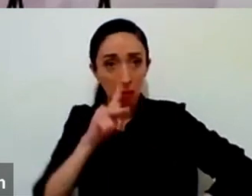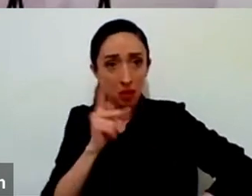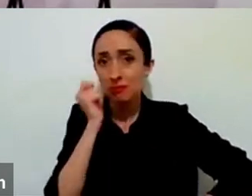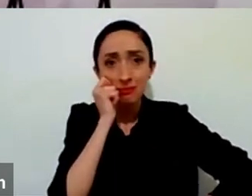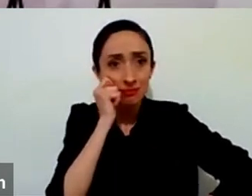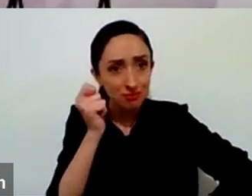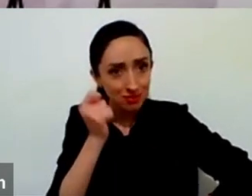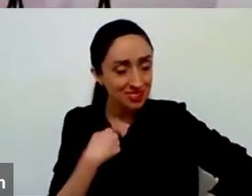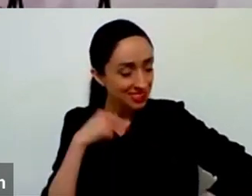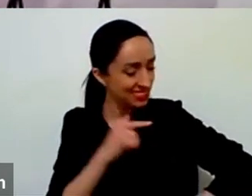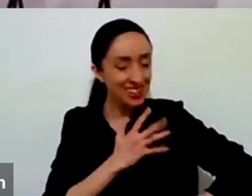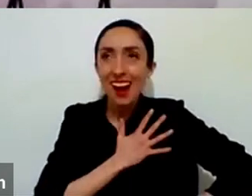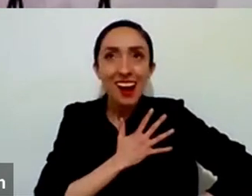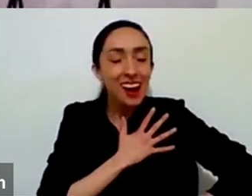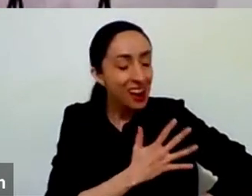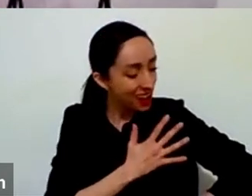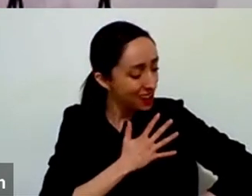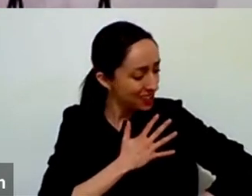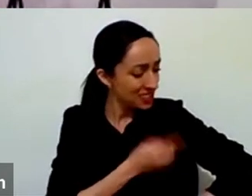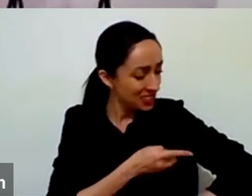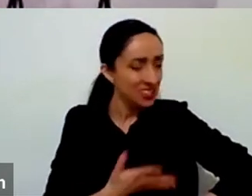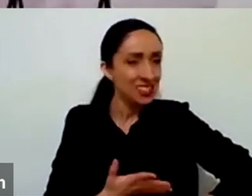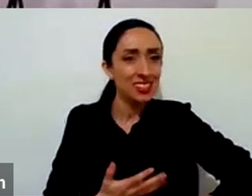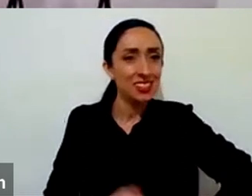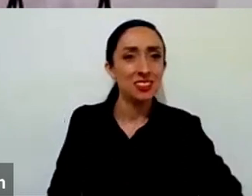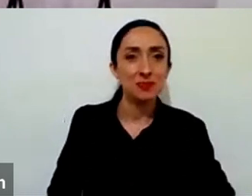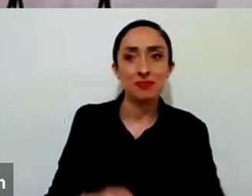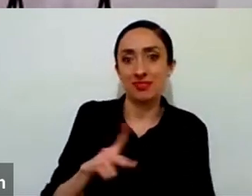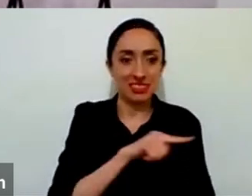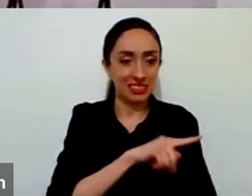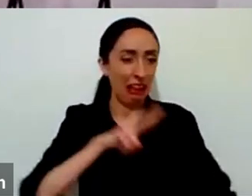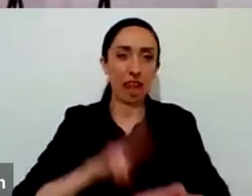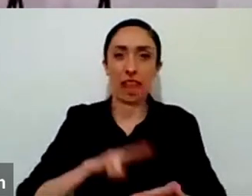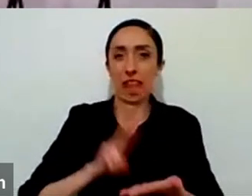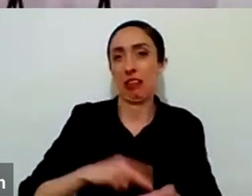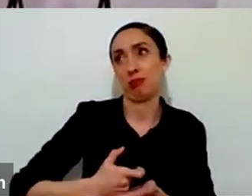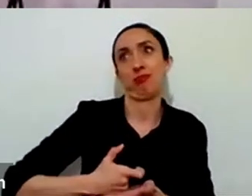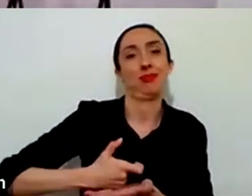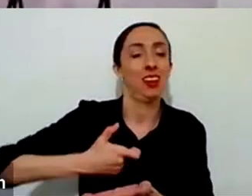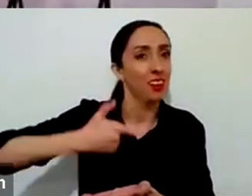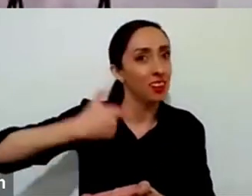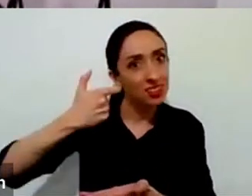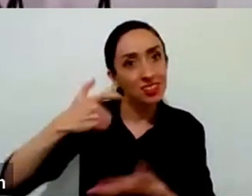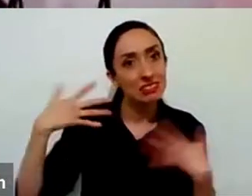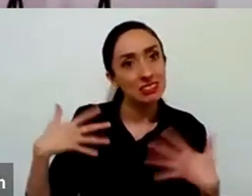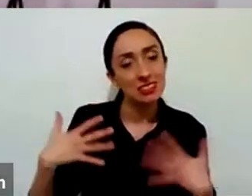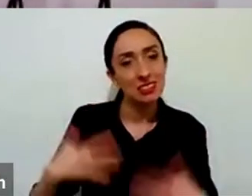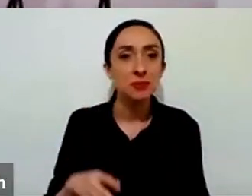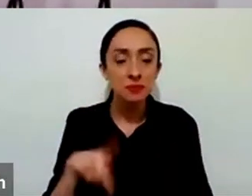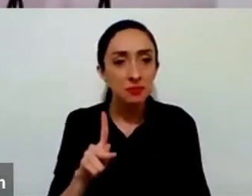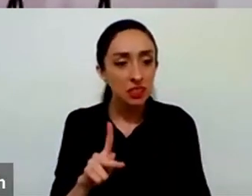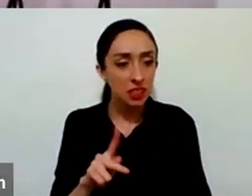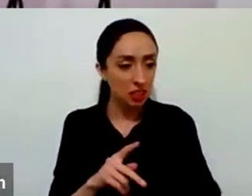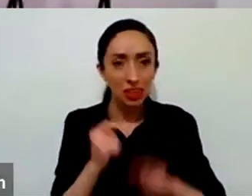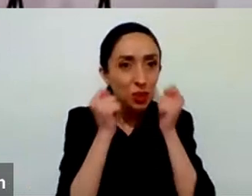lo poco que ha hecho es costarme mucho me costó dinero me costó pero es como si nada de eso